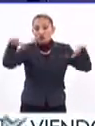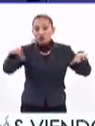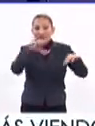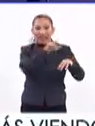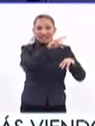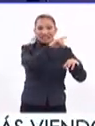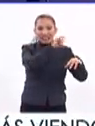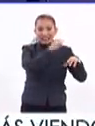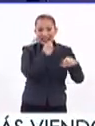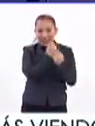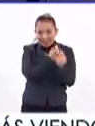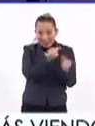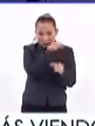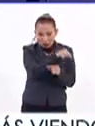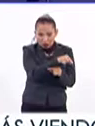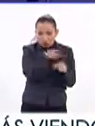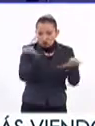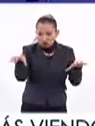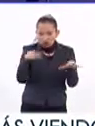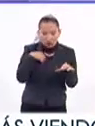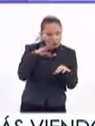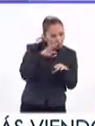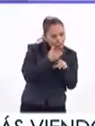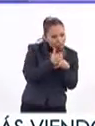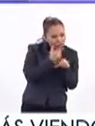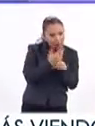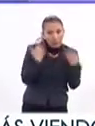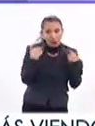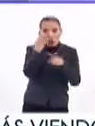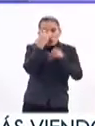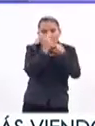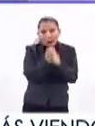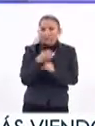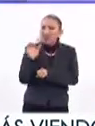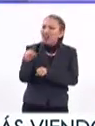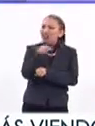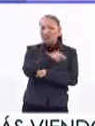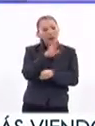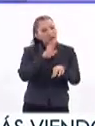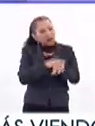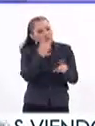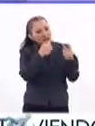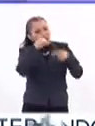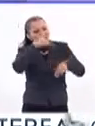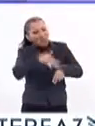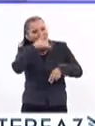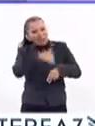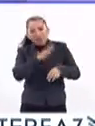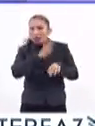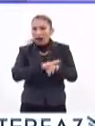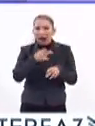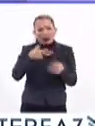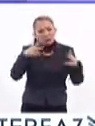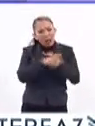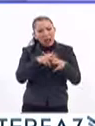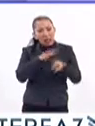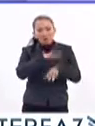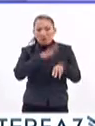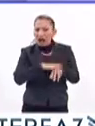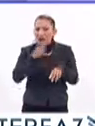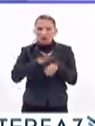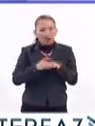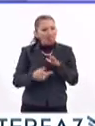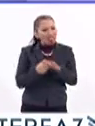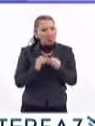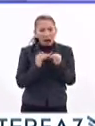infantiles, pues obviamente cada vez las maestras, cada año, te dicen es que cada vez vienen más agresivos, cada vez se pelean más, cada